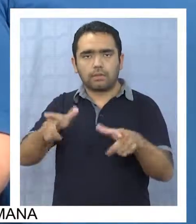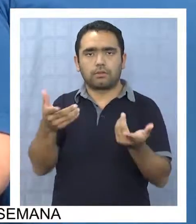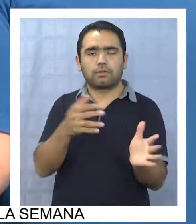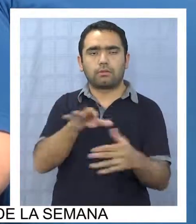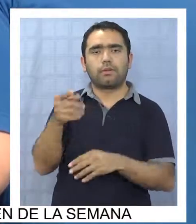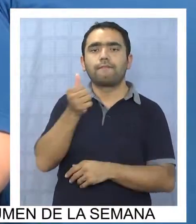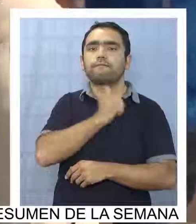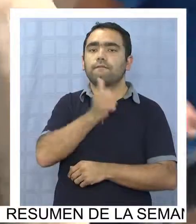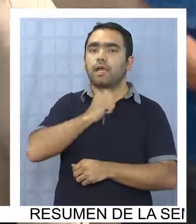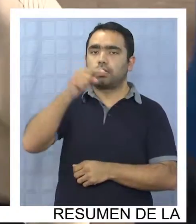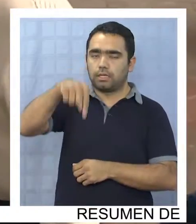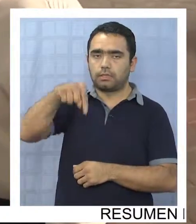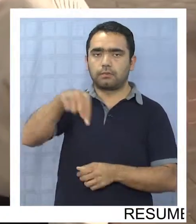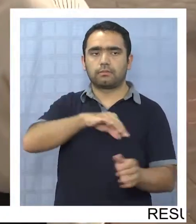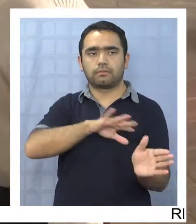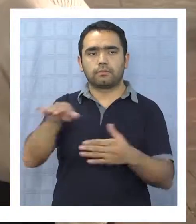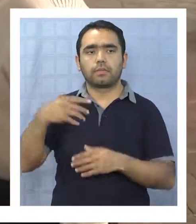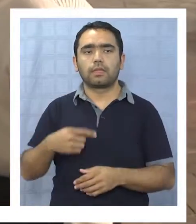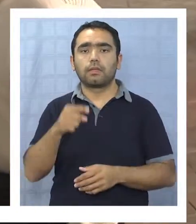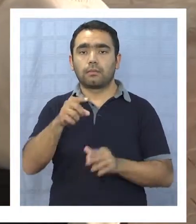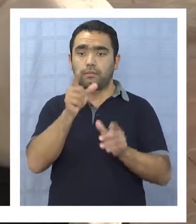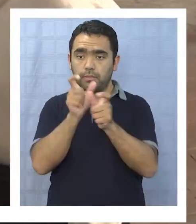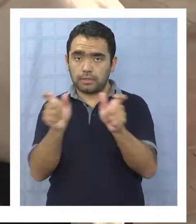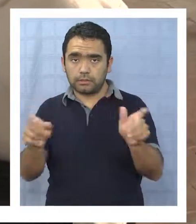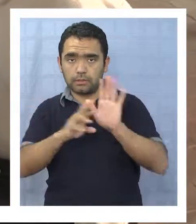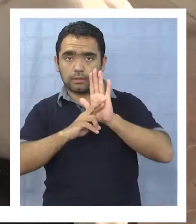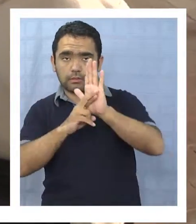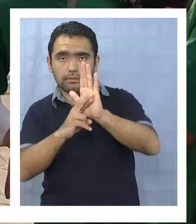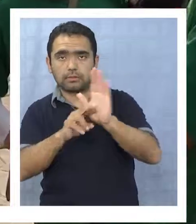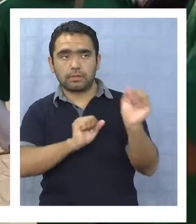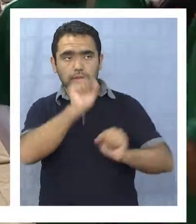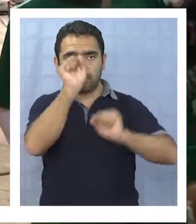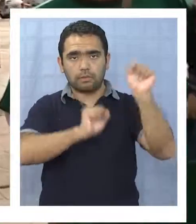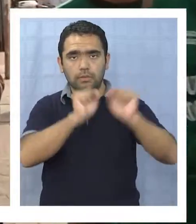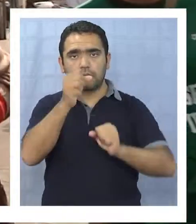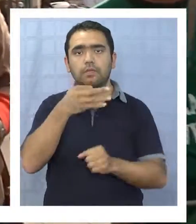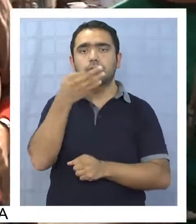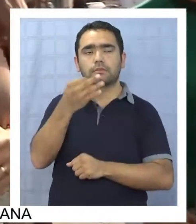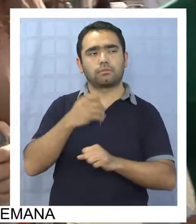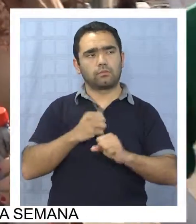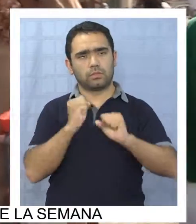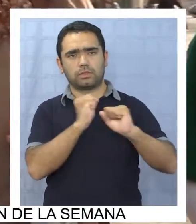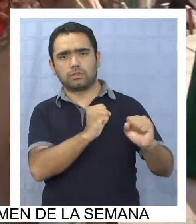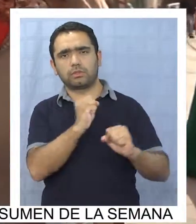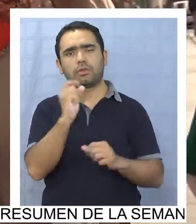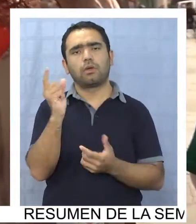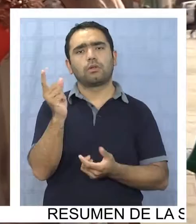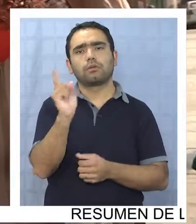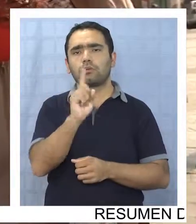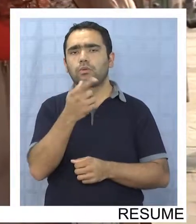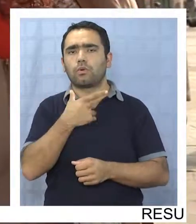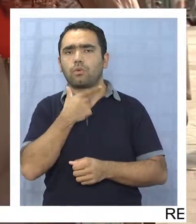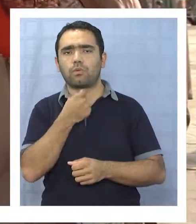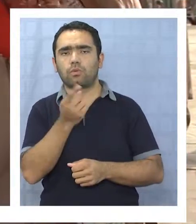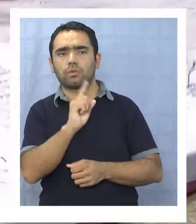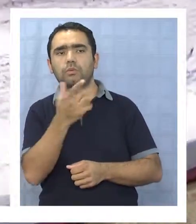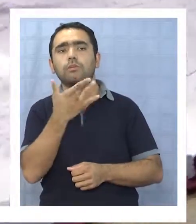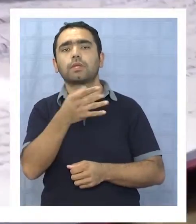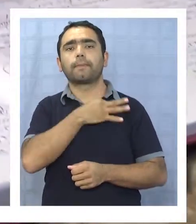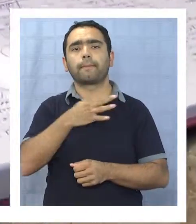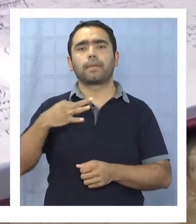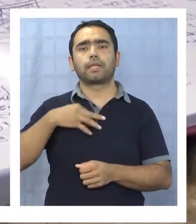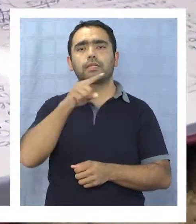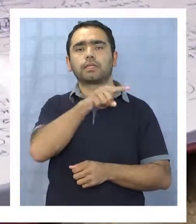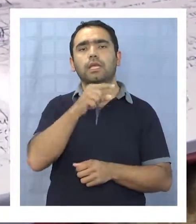Y hace mucha falta acá. Representantes del ámbito político manifestaron una oposición crítica respecto de la decisión adoptada por el